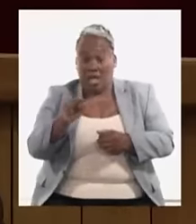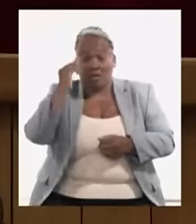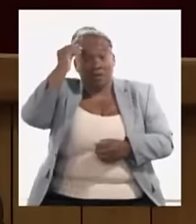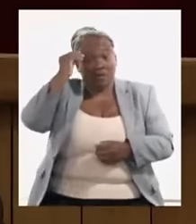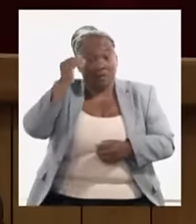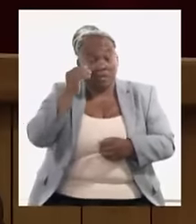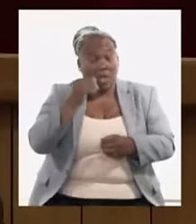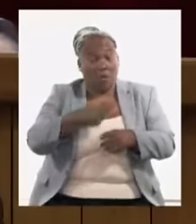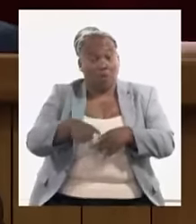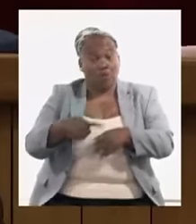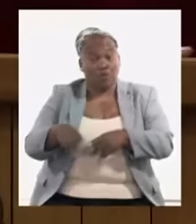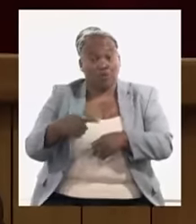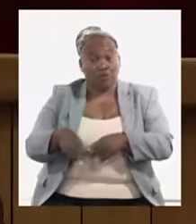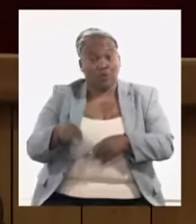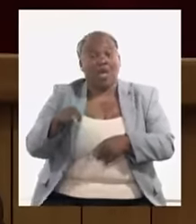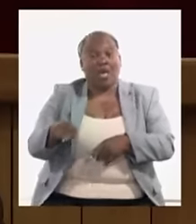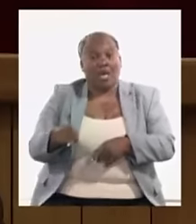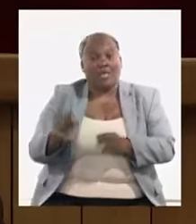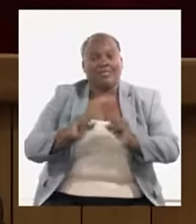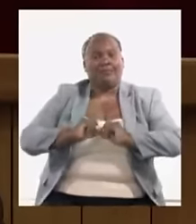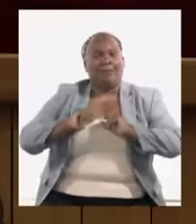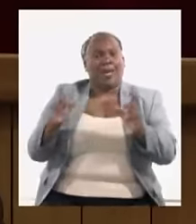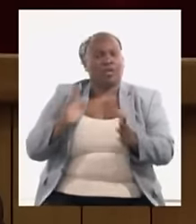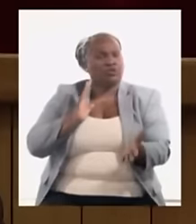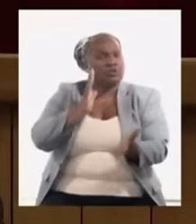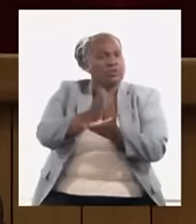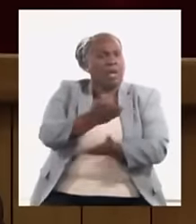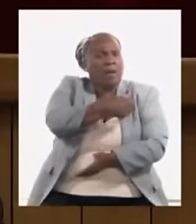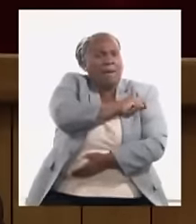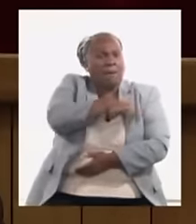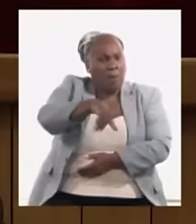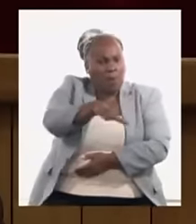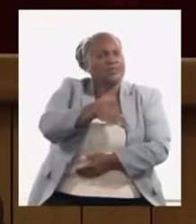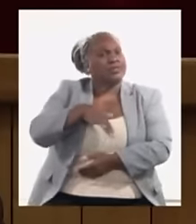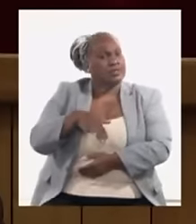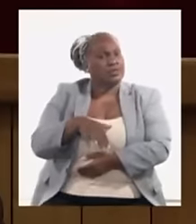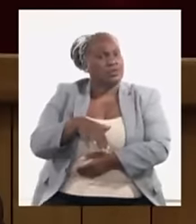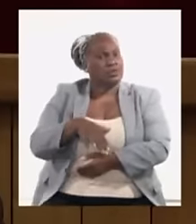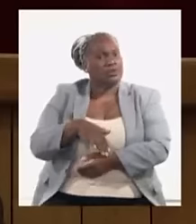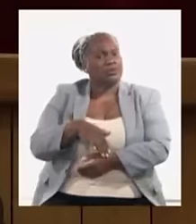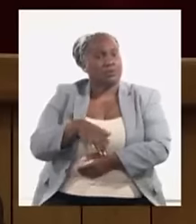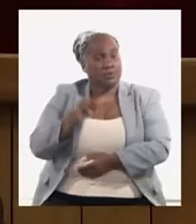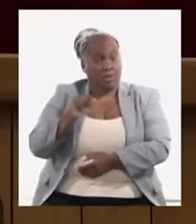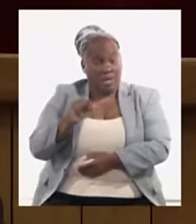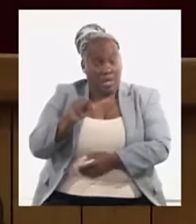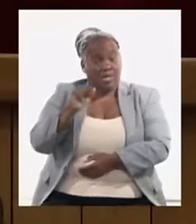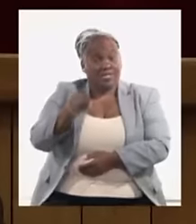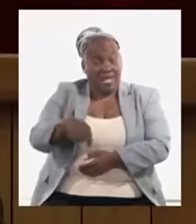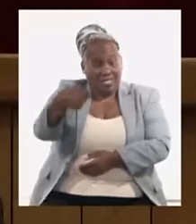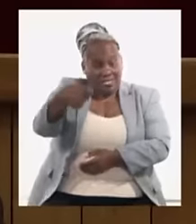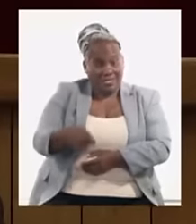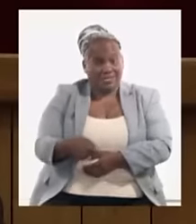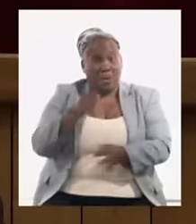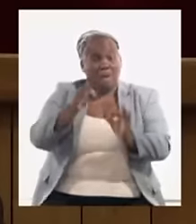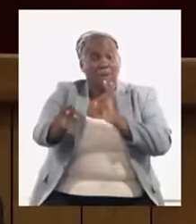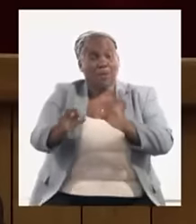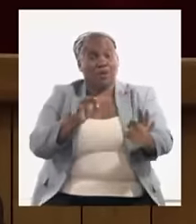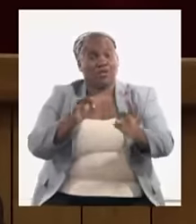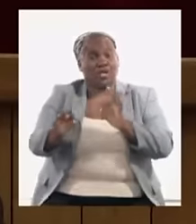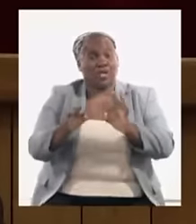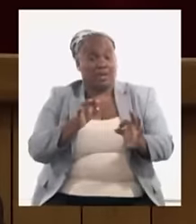cosas de la ciudad esto va a impactar directamente a la población bueno se han tomado decisiones se protegerán